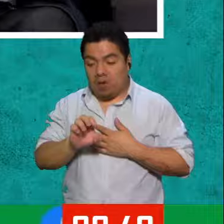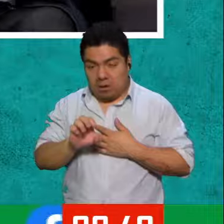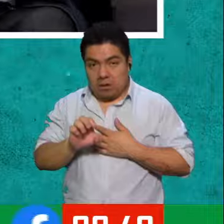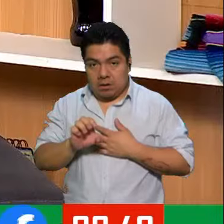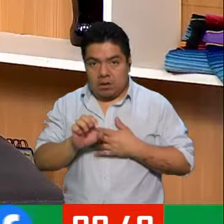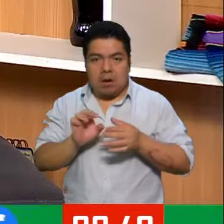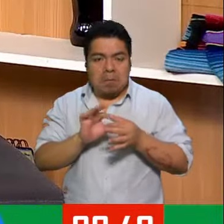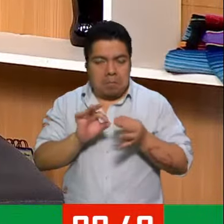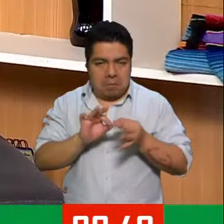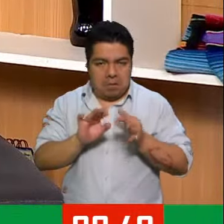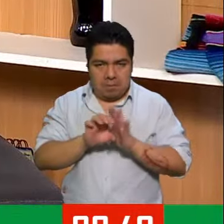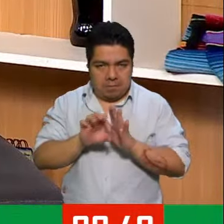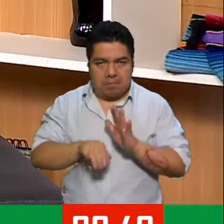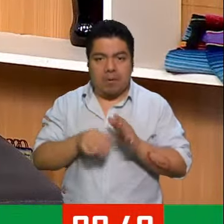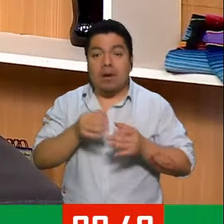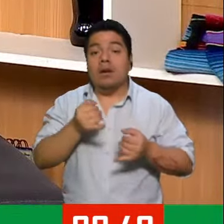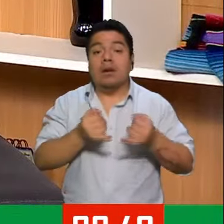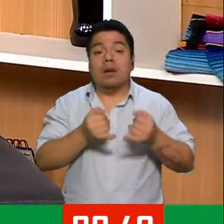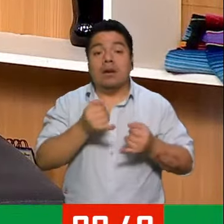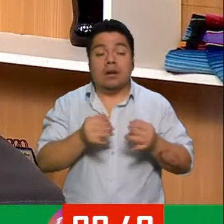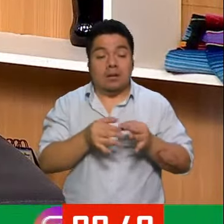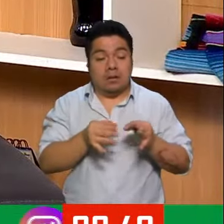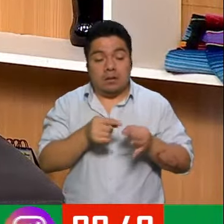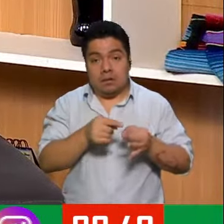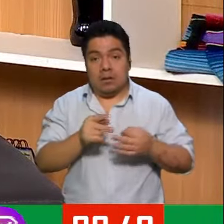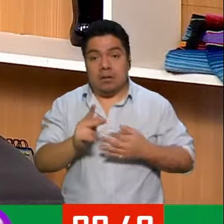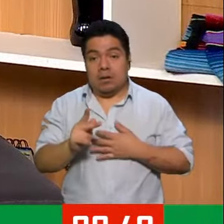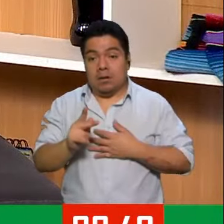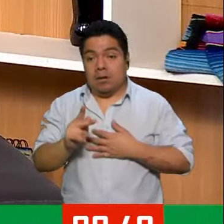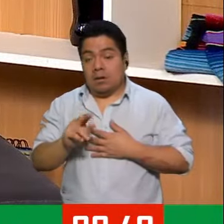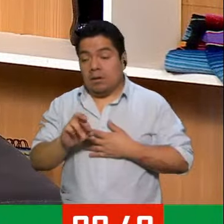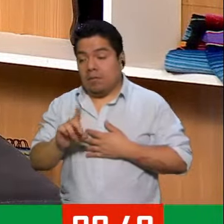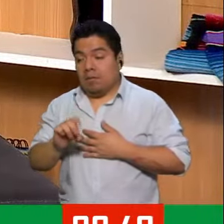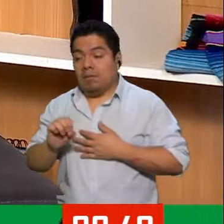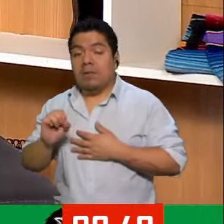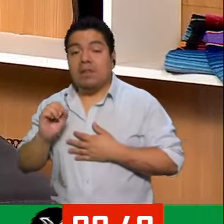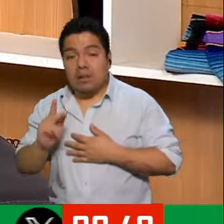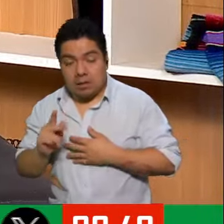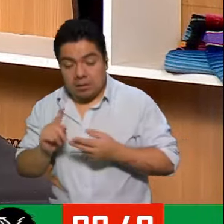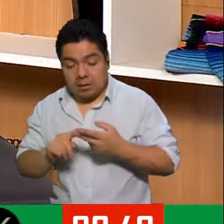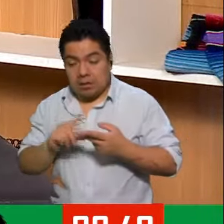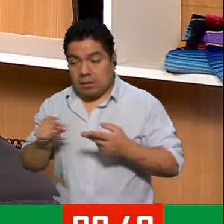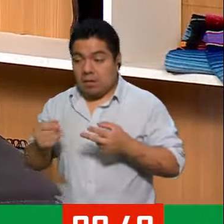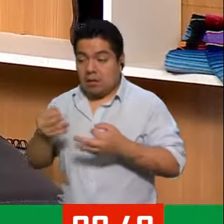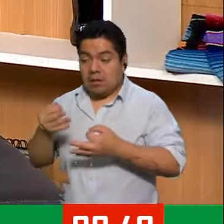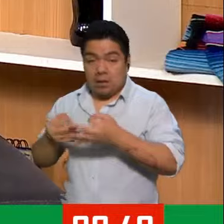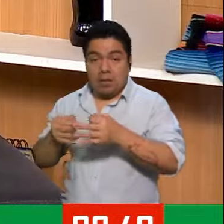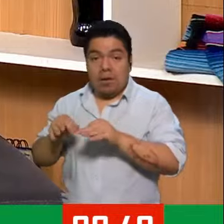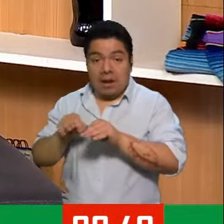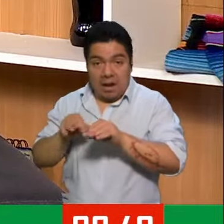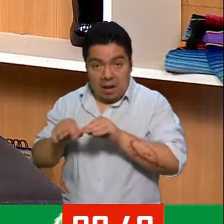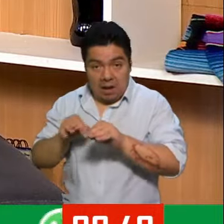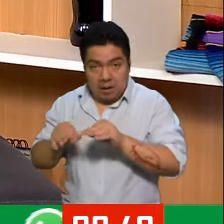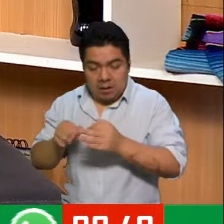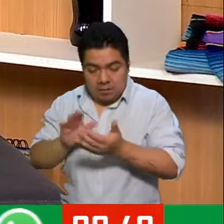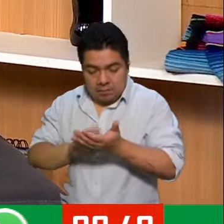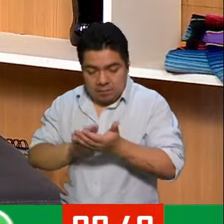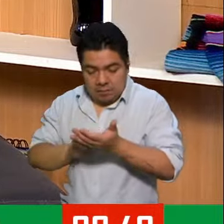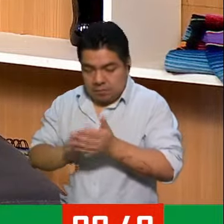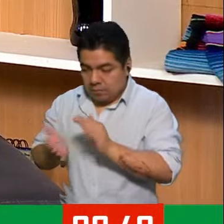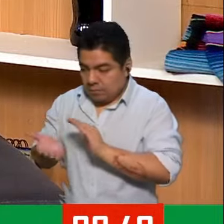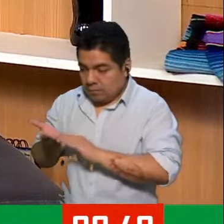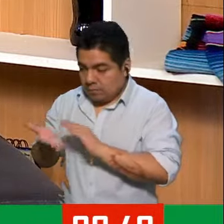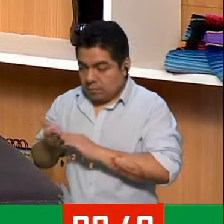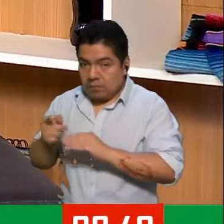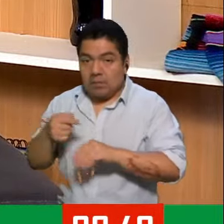tú haces un juicio a través de la profedet. Empiezas con la profedet y luego te vas al tribunal laboral, donde tienen que ratificar que ustedes